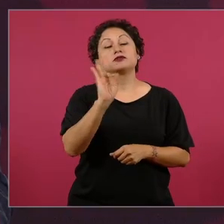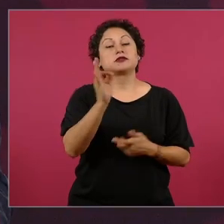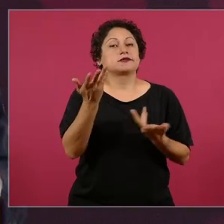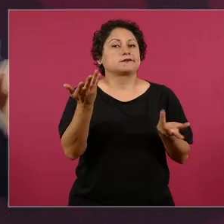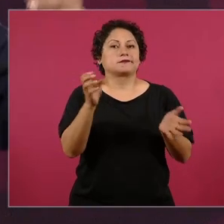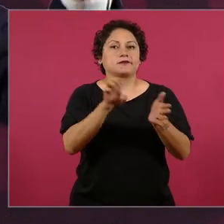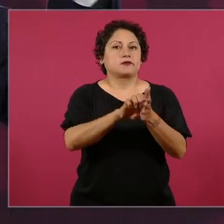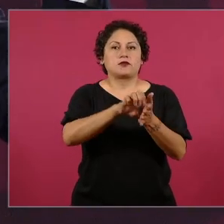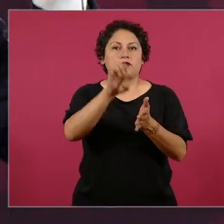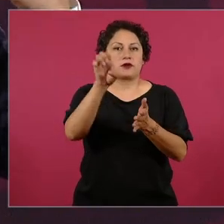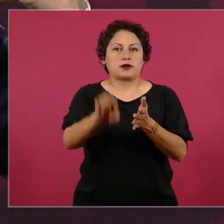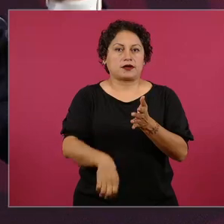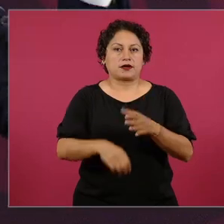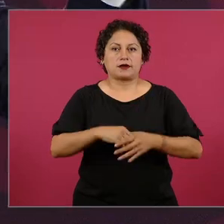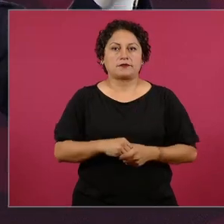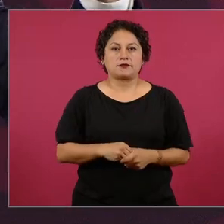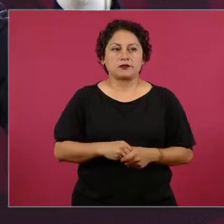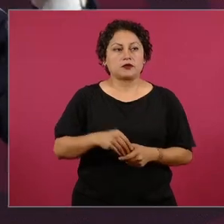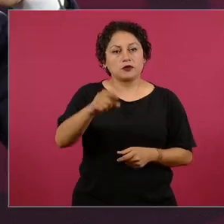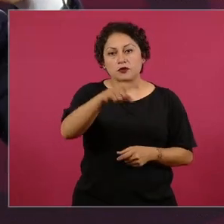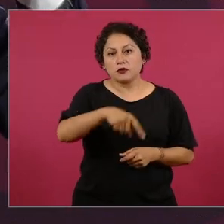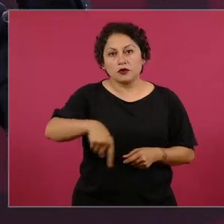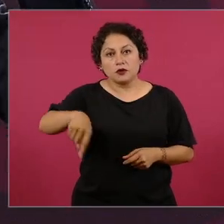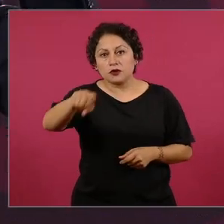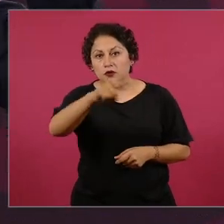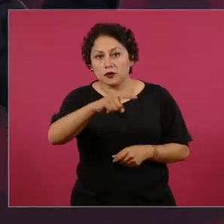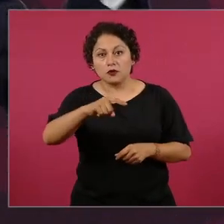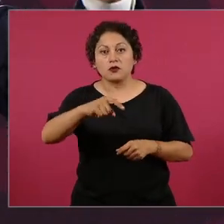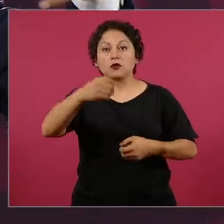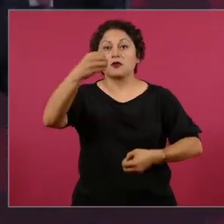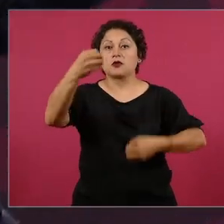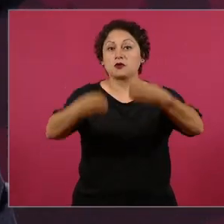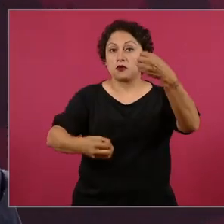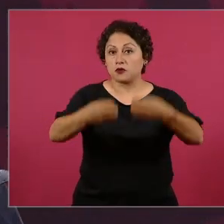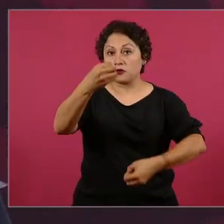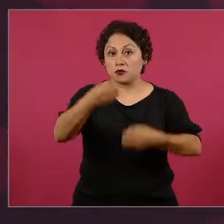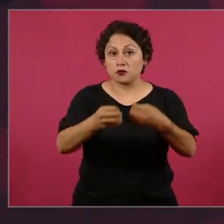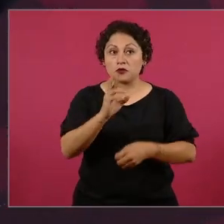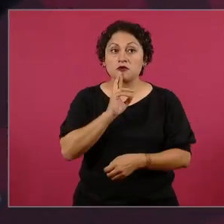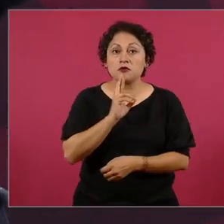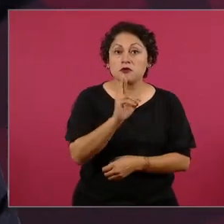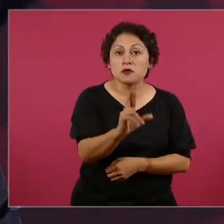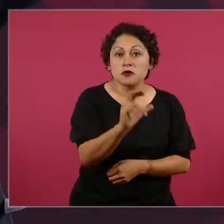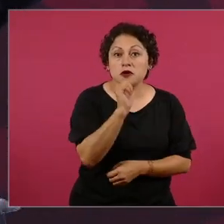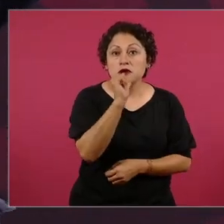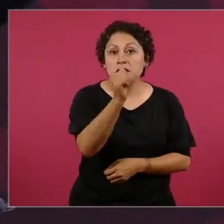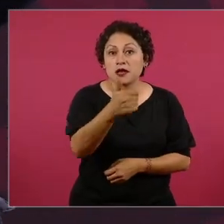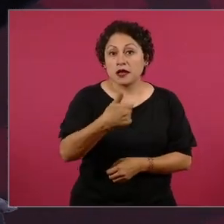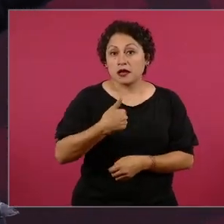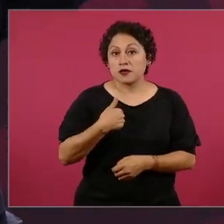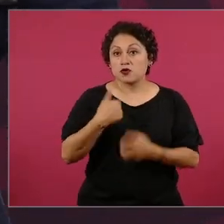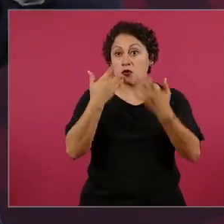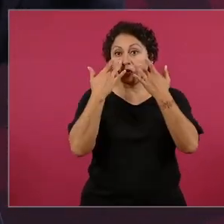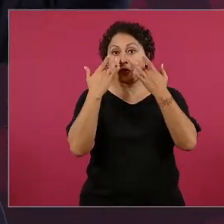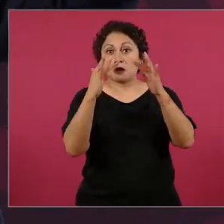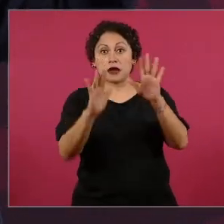antes de que yo termine, ahí se los encargo, nada más